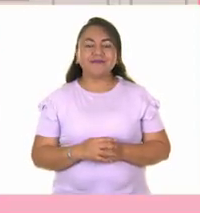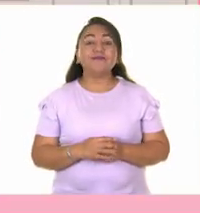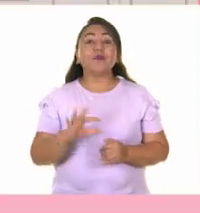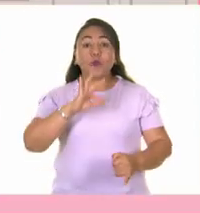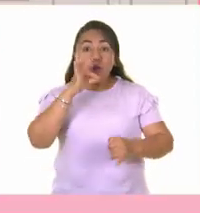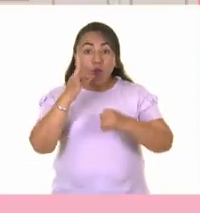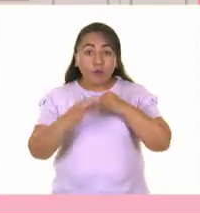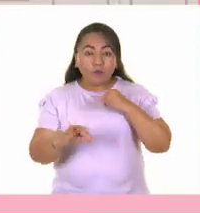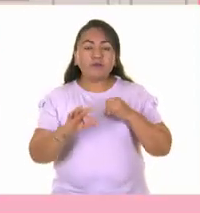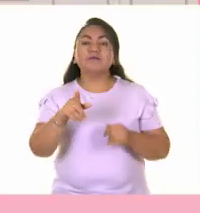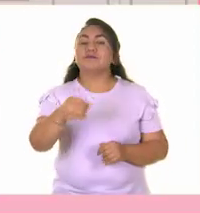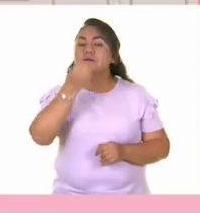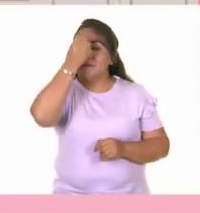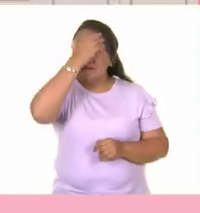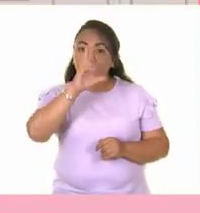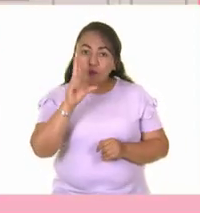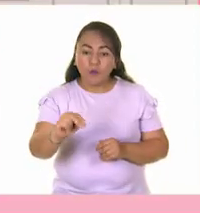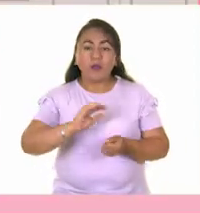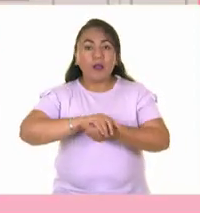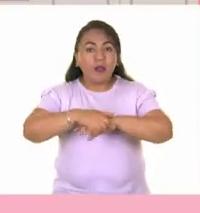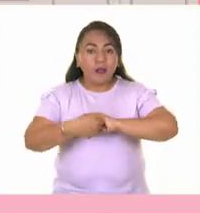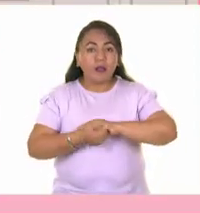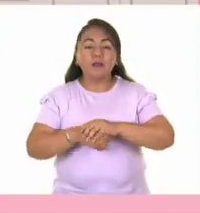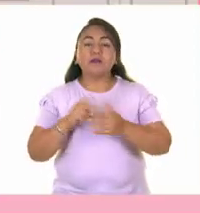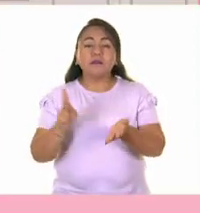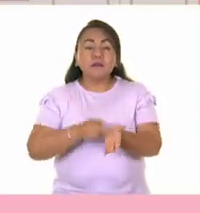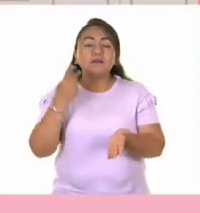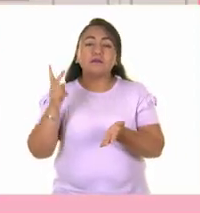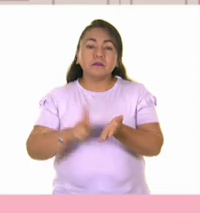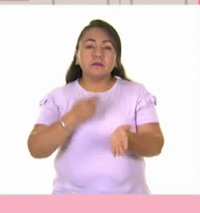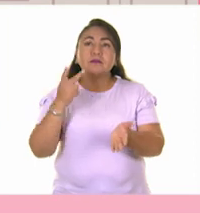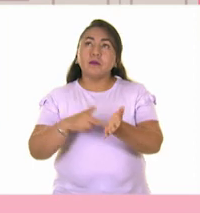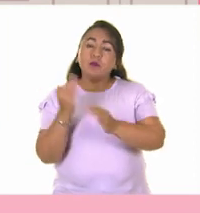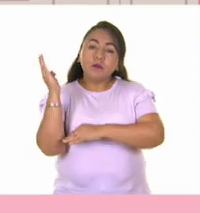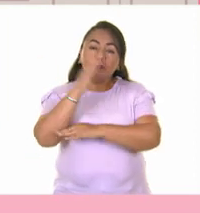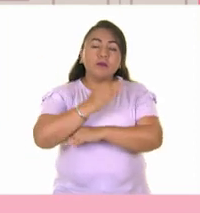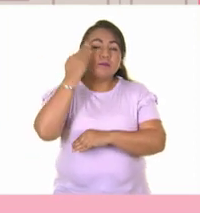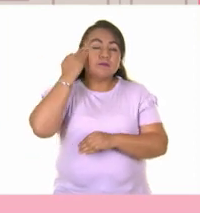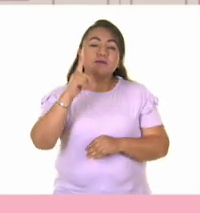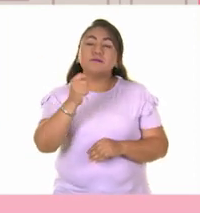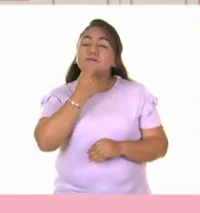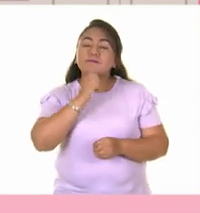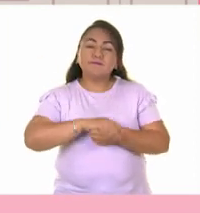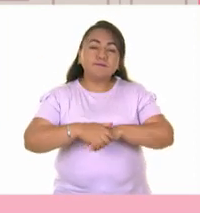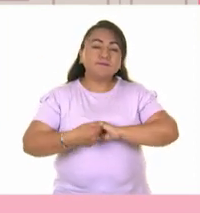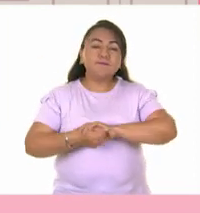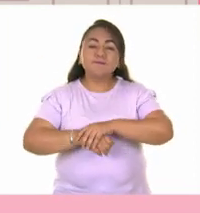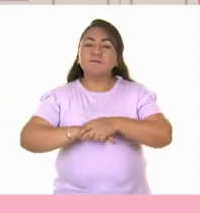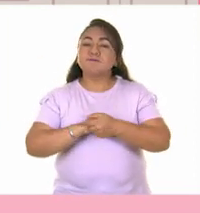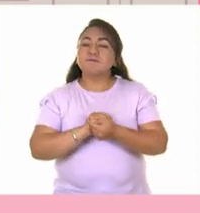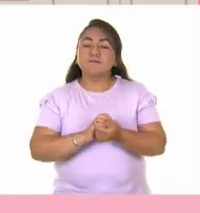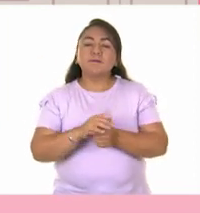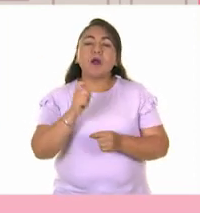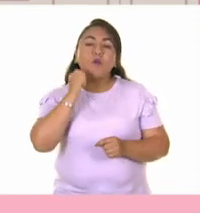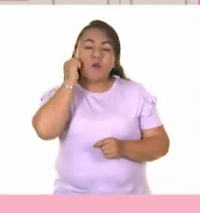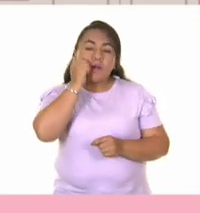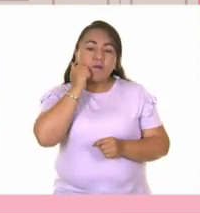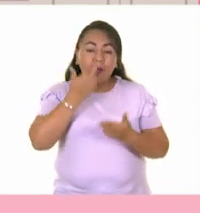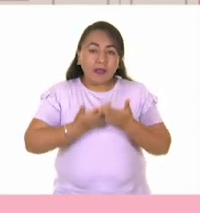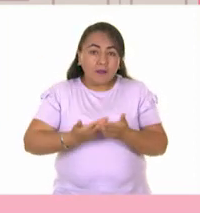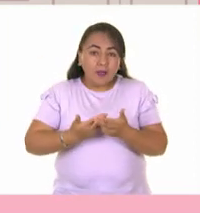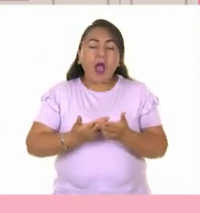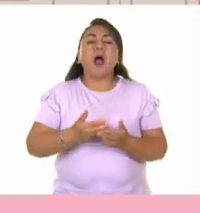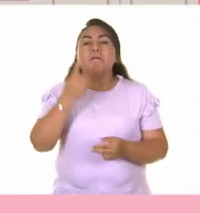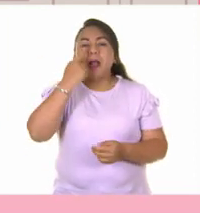Finalmente, no olviden que lavarse las manos varias veces al día. Durante 20 segundos, con suficiente agua y jabón, ayuda a